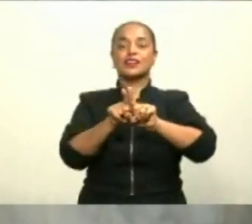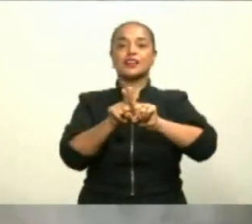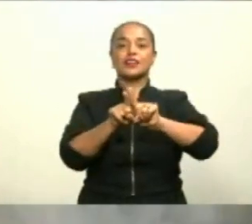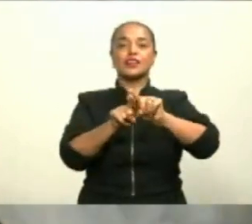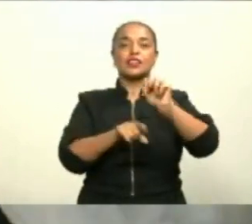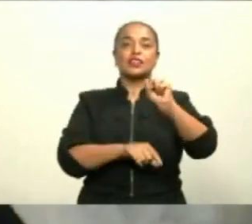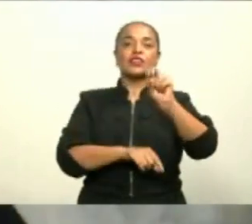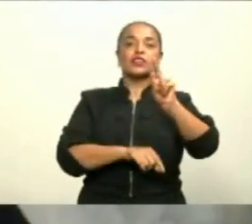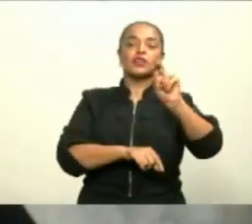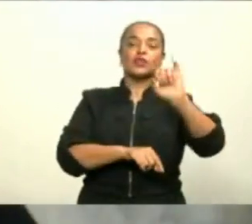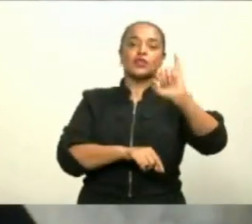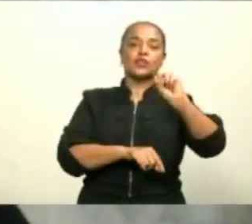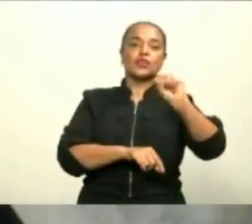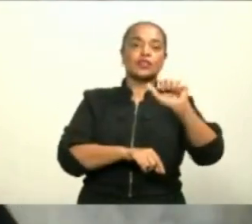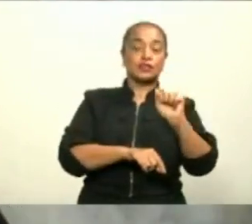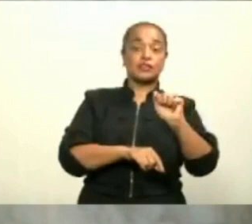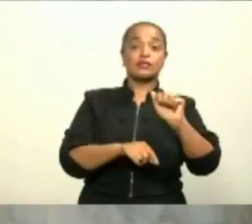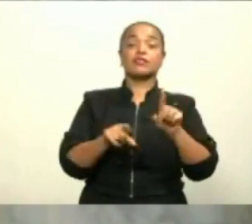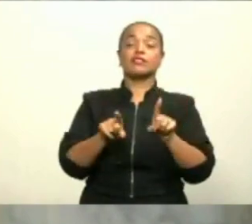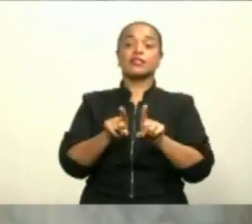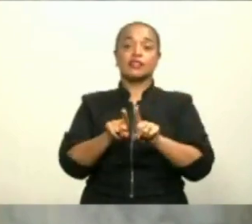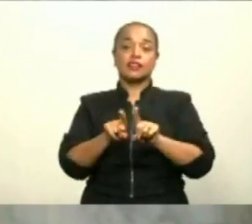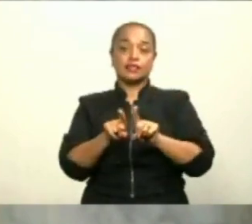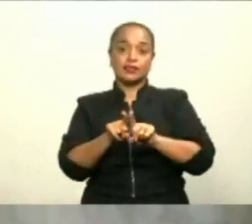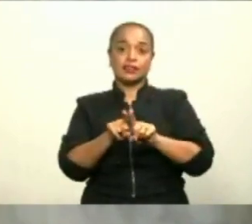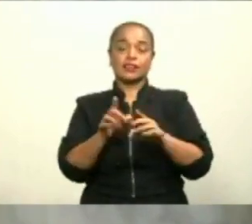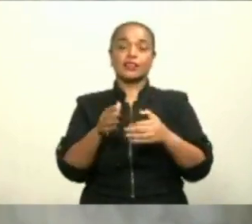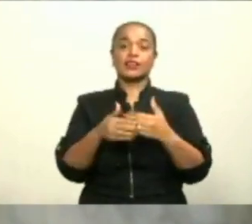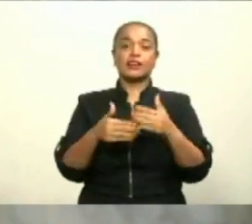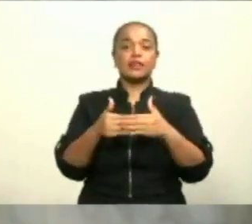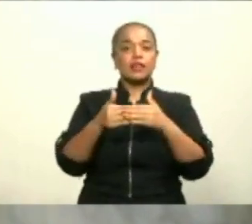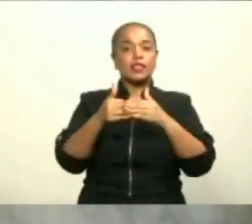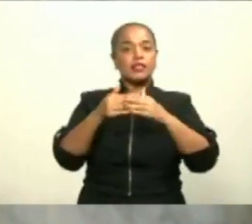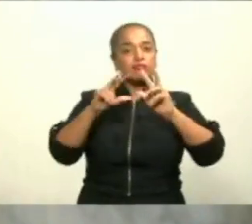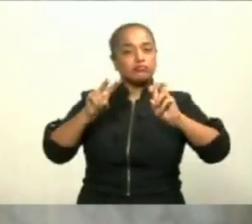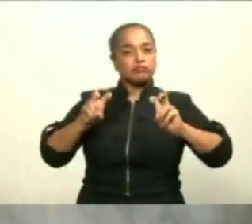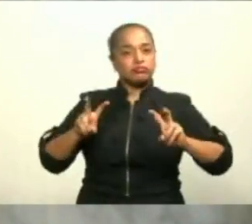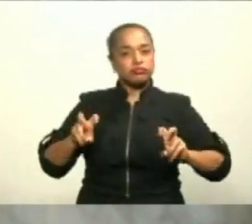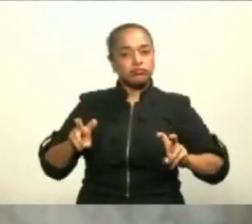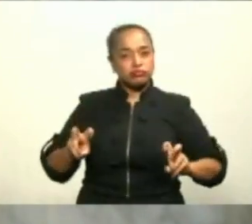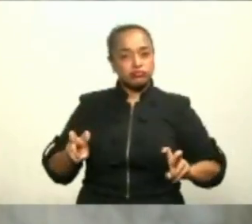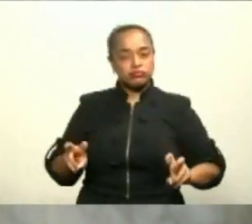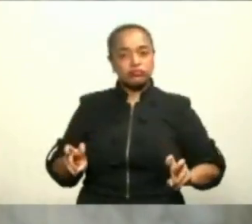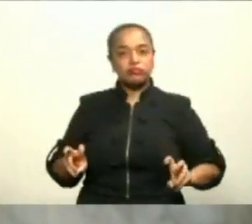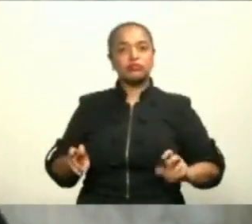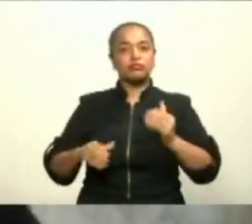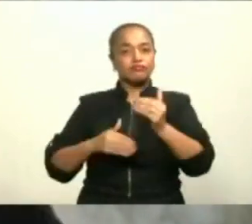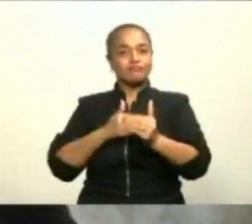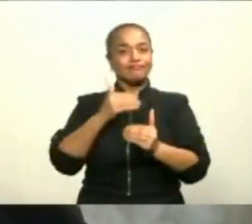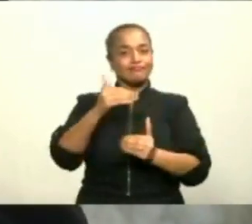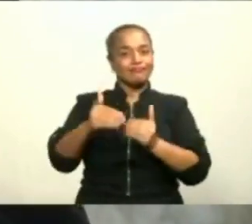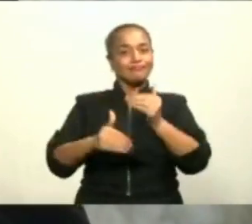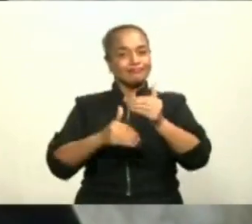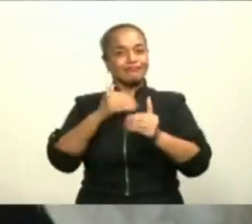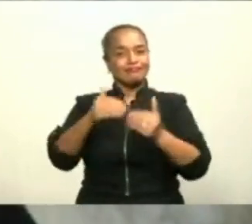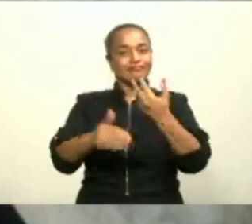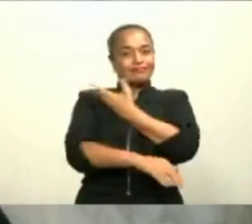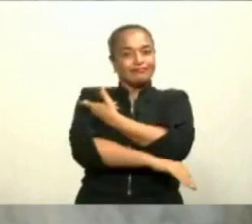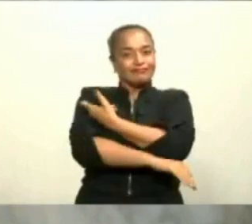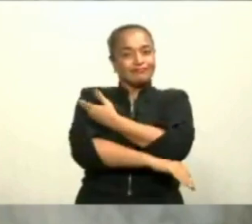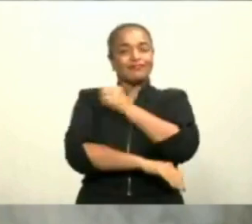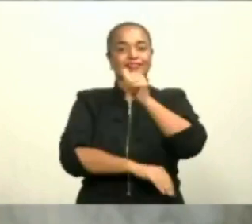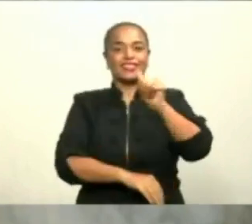pionera en revisar conjuntamente el estatus del estudio clínico y los avances regulatorios de la AZD-1222.